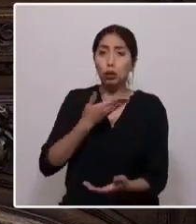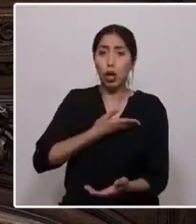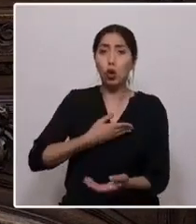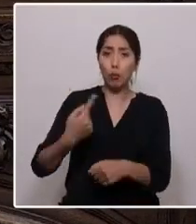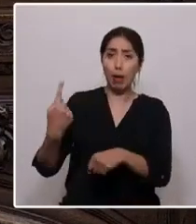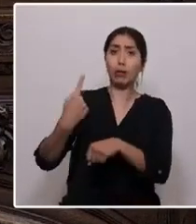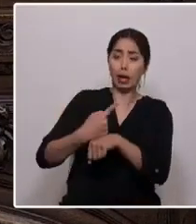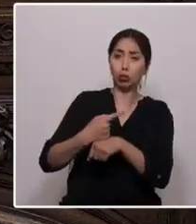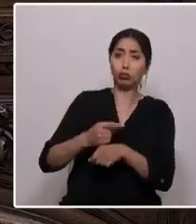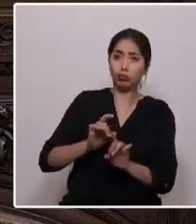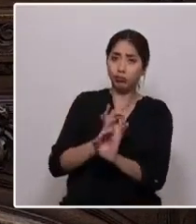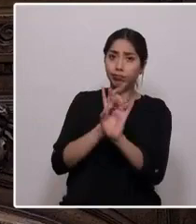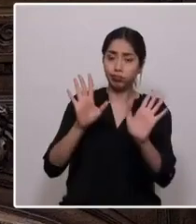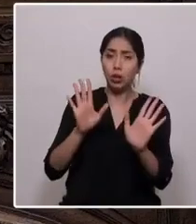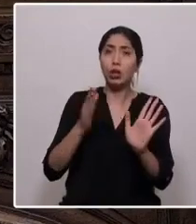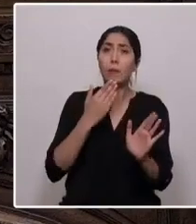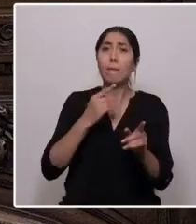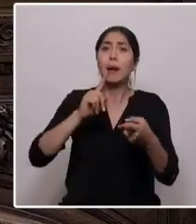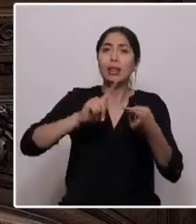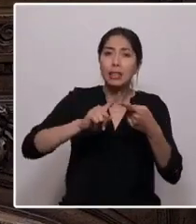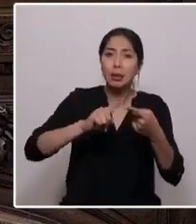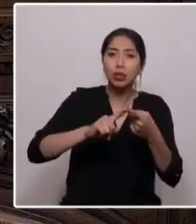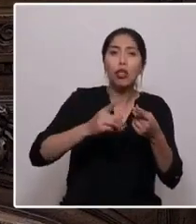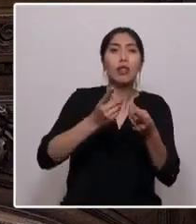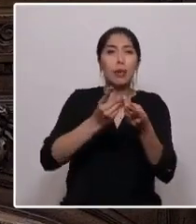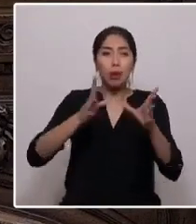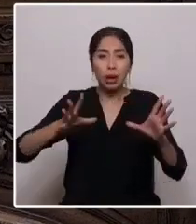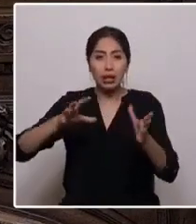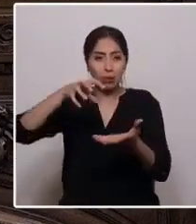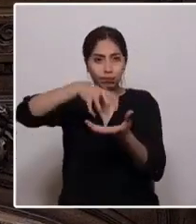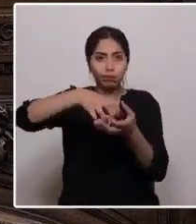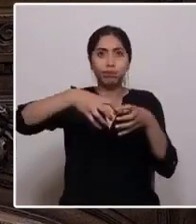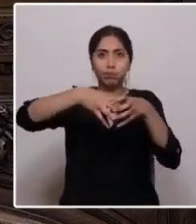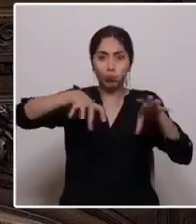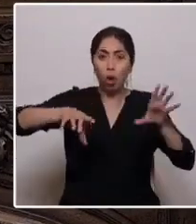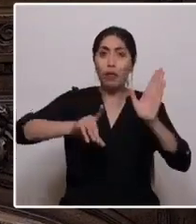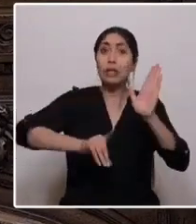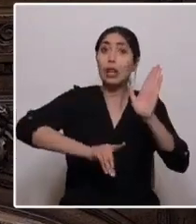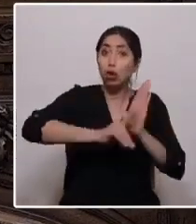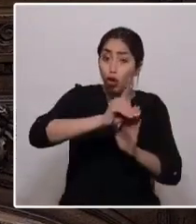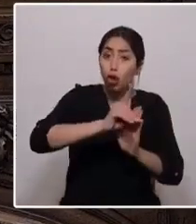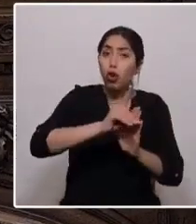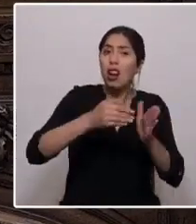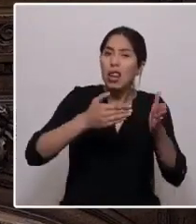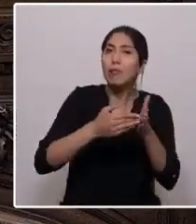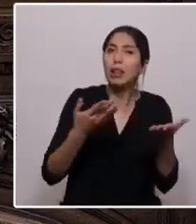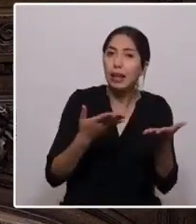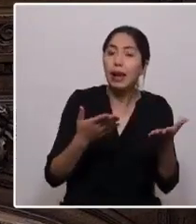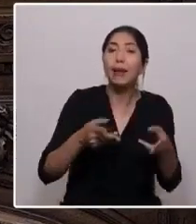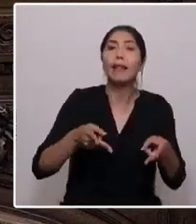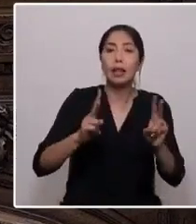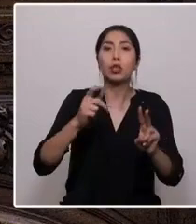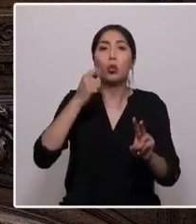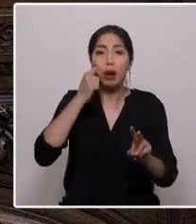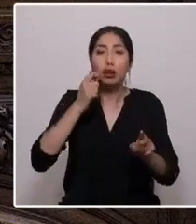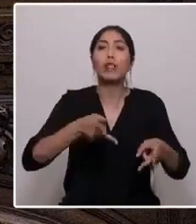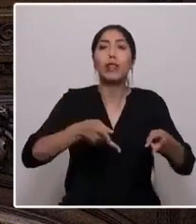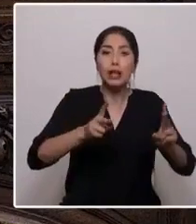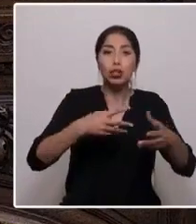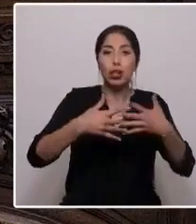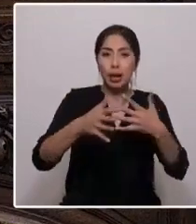participación y descentralización efectivas y un desarrollo que tenga límites en los derechos humanos y derechos de la naturaleza.